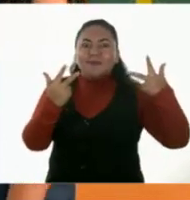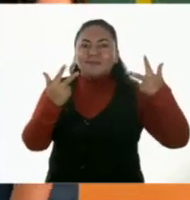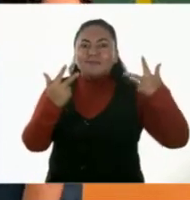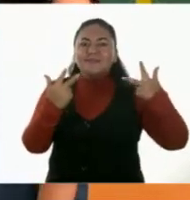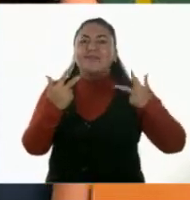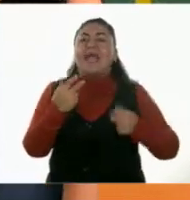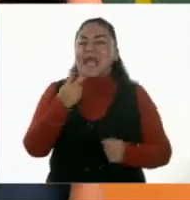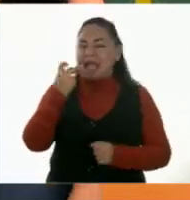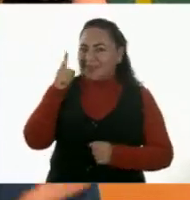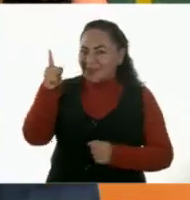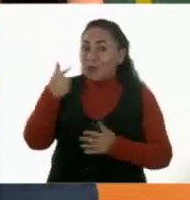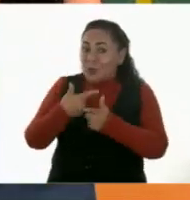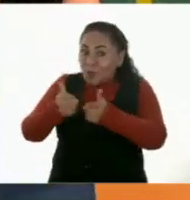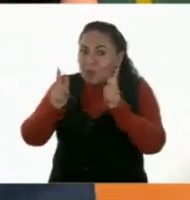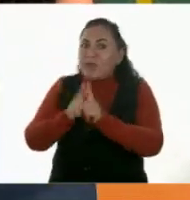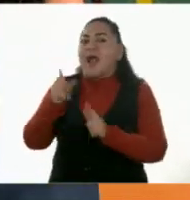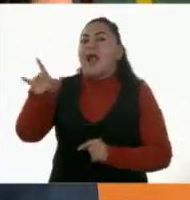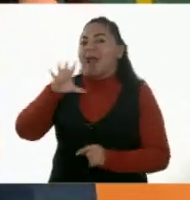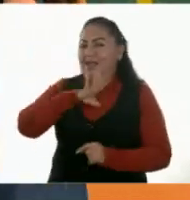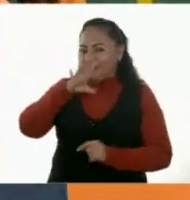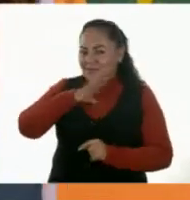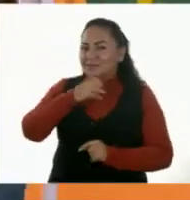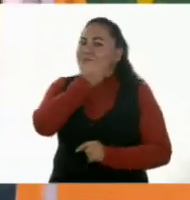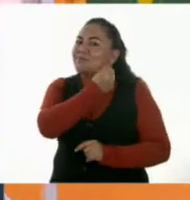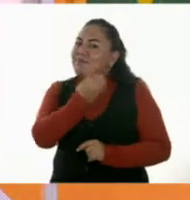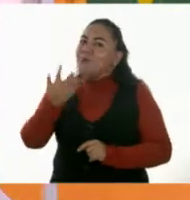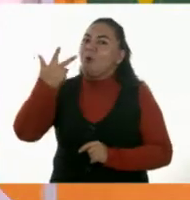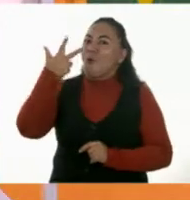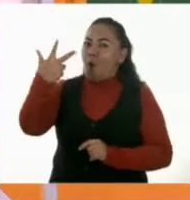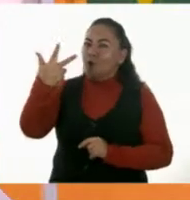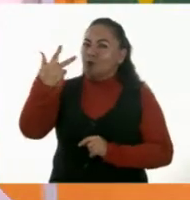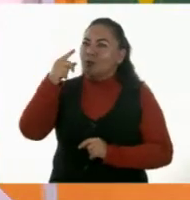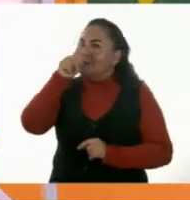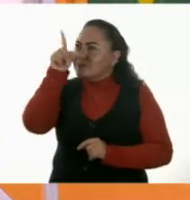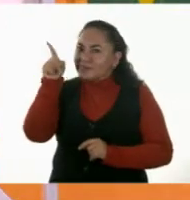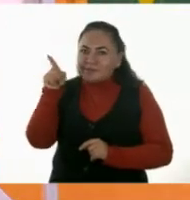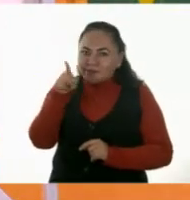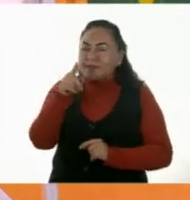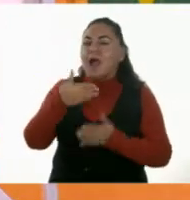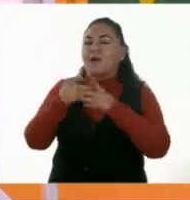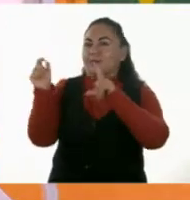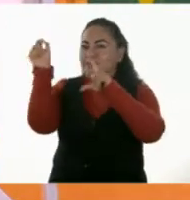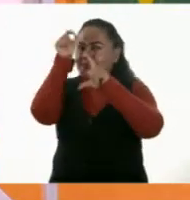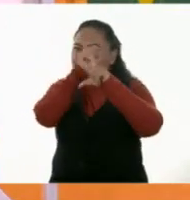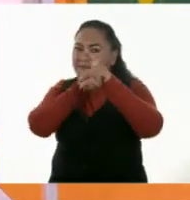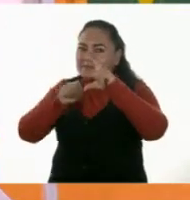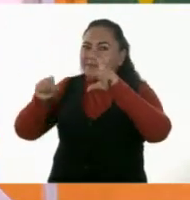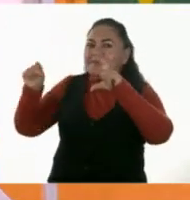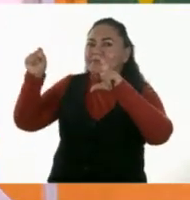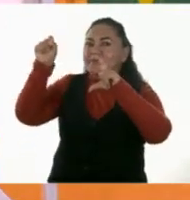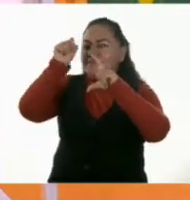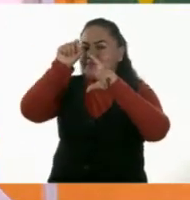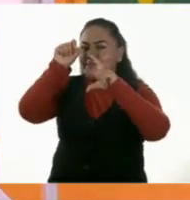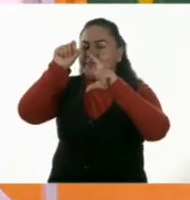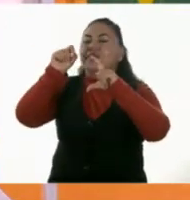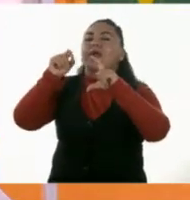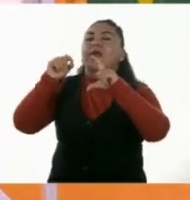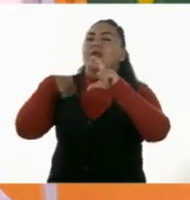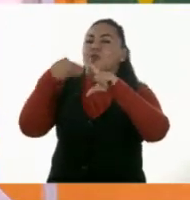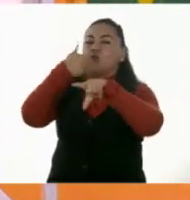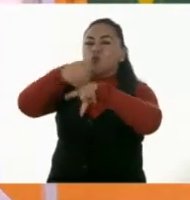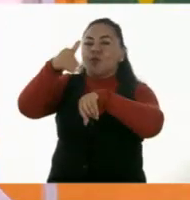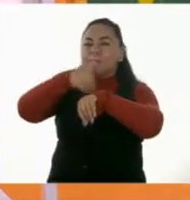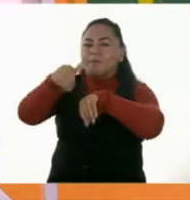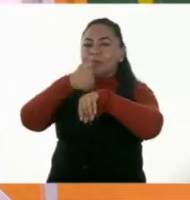Este grupo también tiene ocho fichas. Encerramos. Colocamos